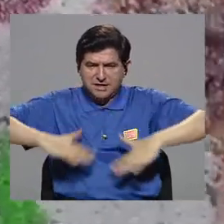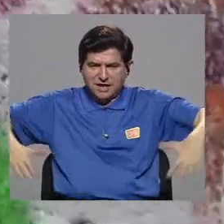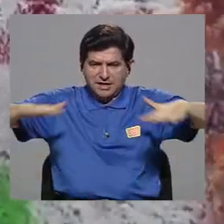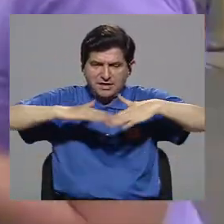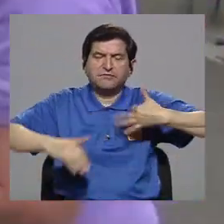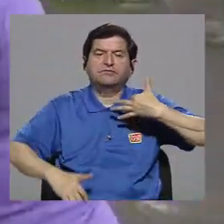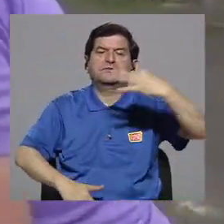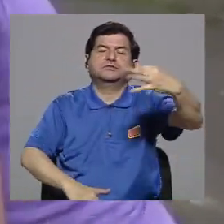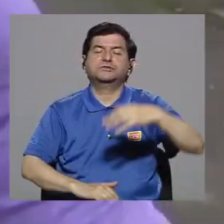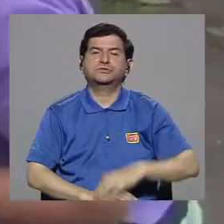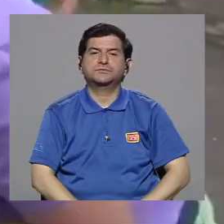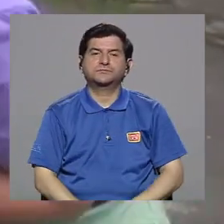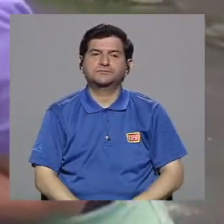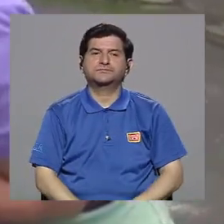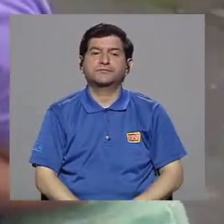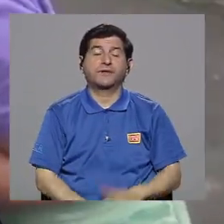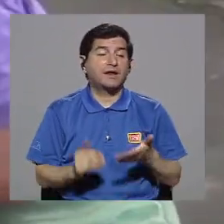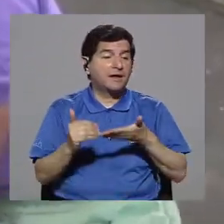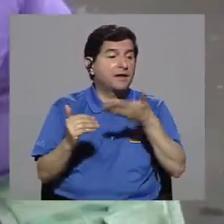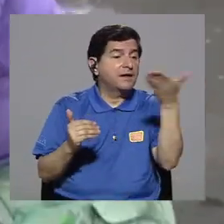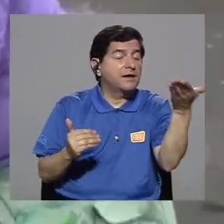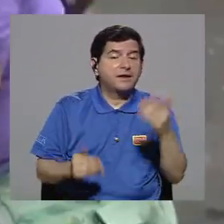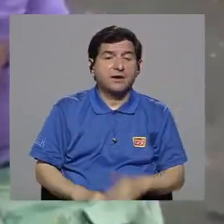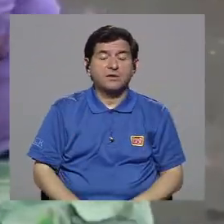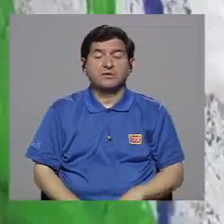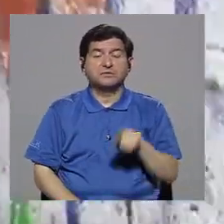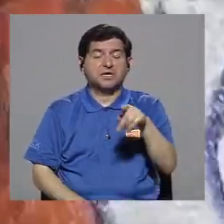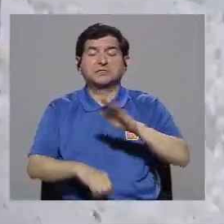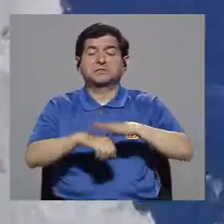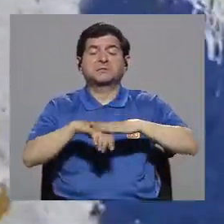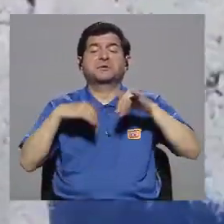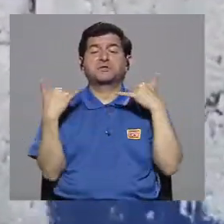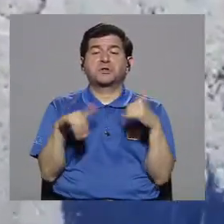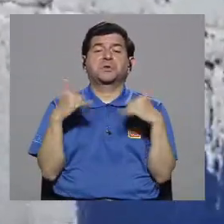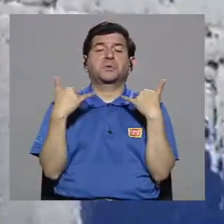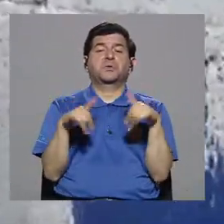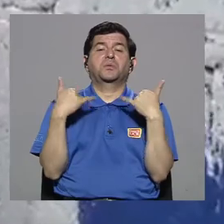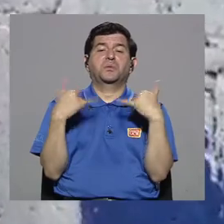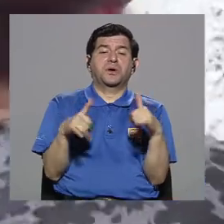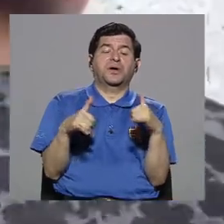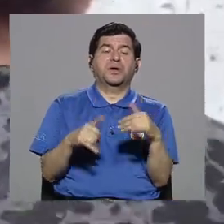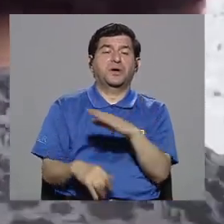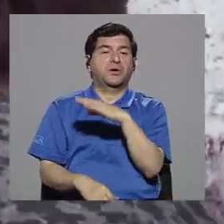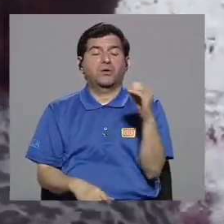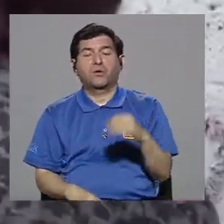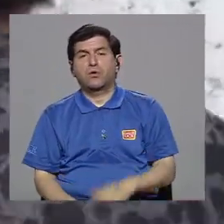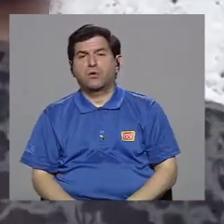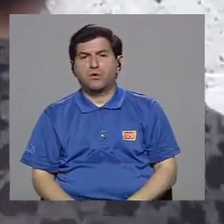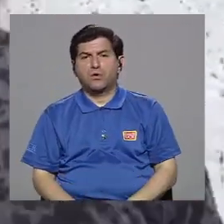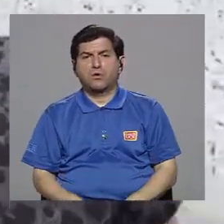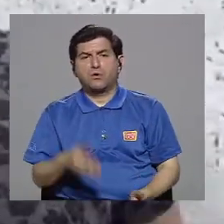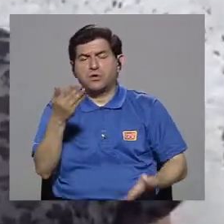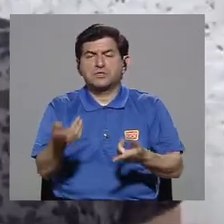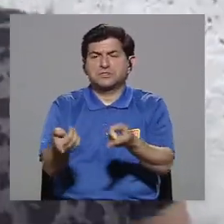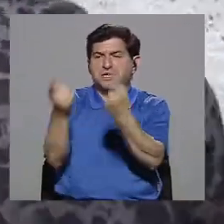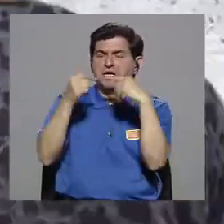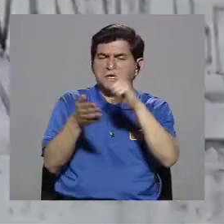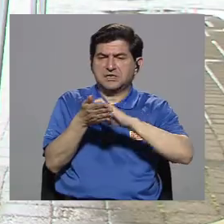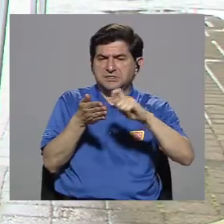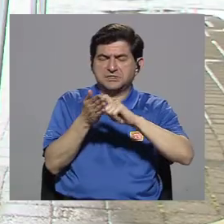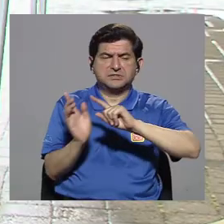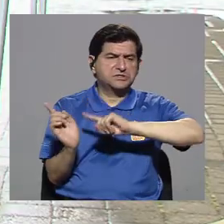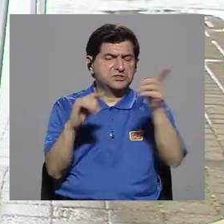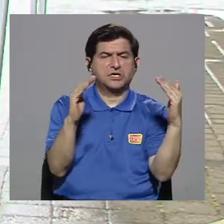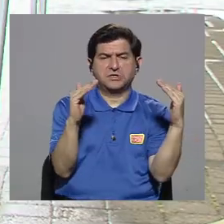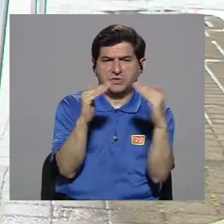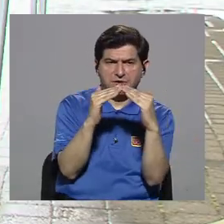intervención en su espacio cotidiano. Y eran elementos que quedaban para jugar después o para, ¿verdad?, cuando